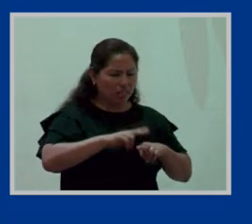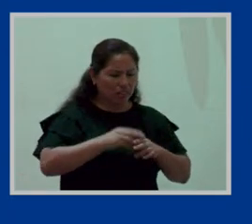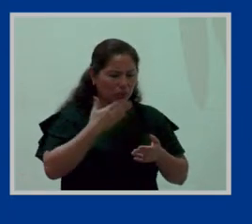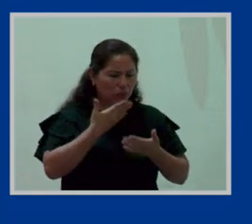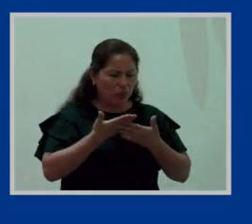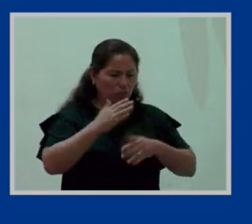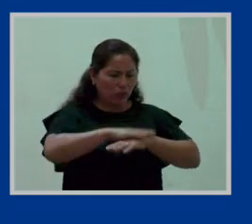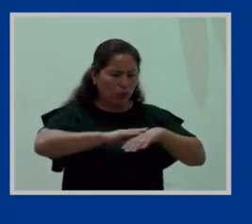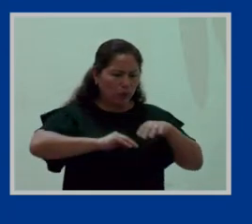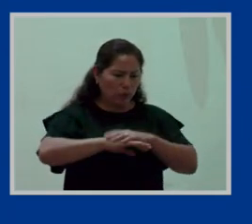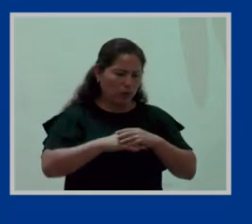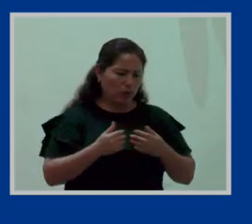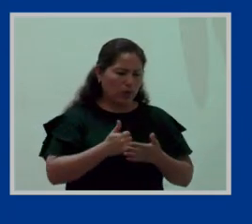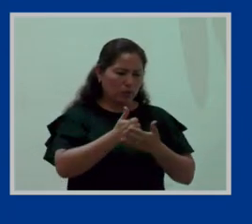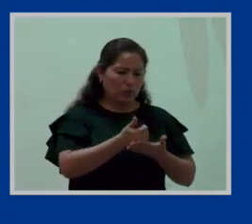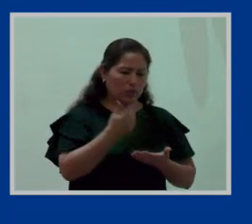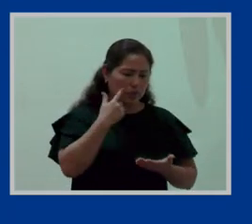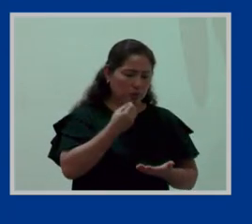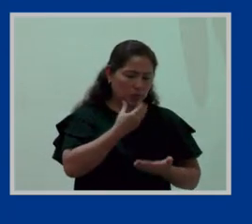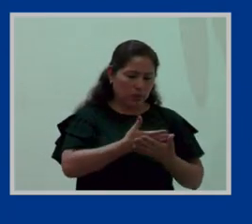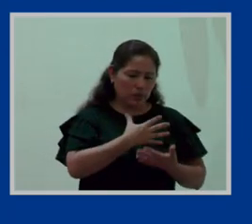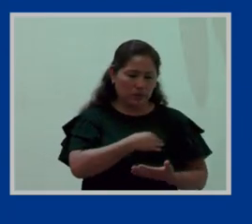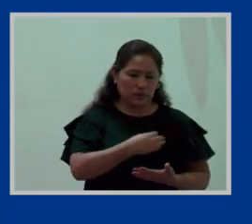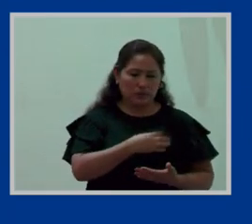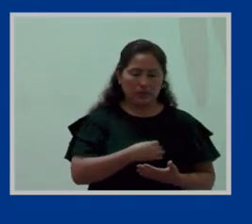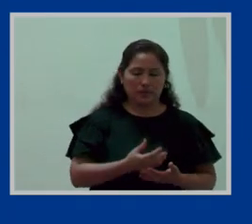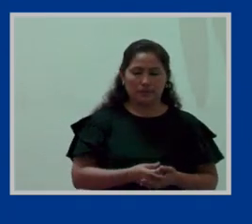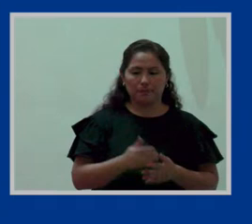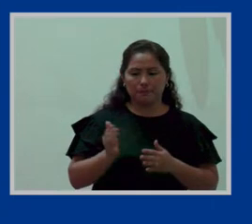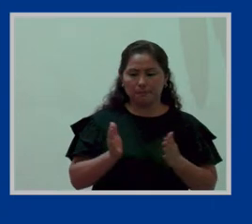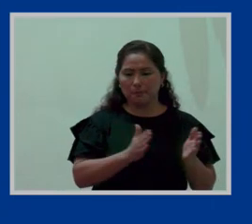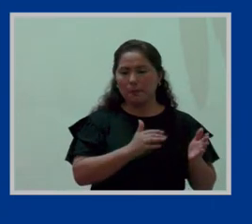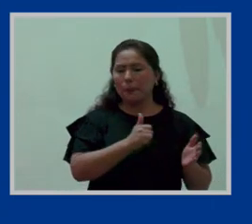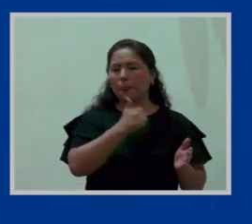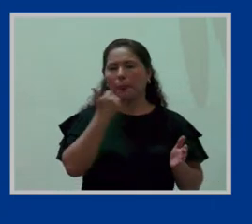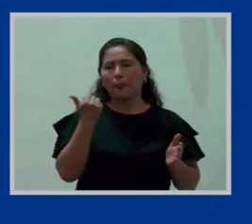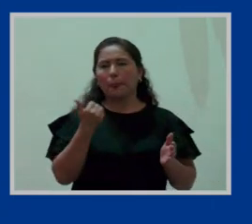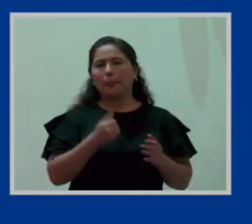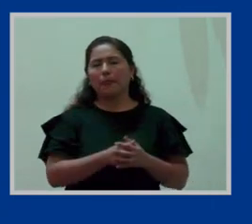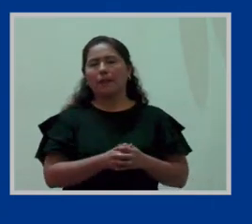Bien, por otro lado, vamos a continuar rápidamente.